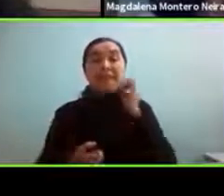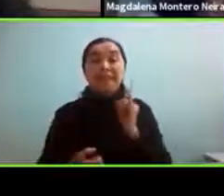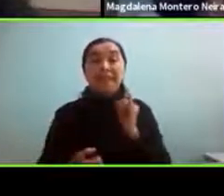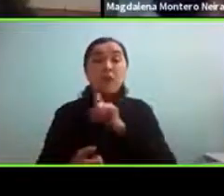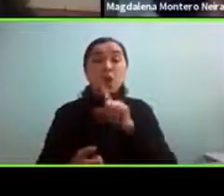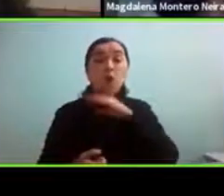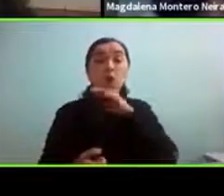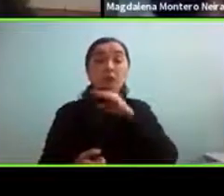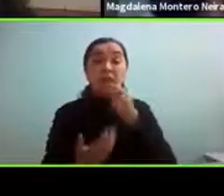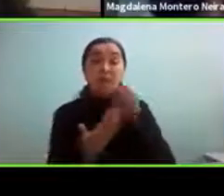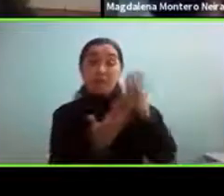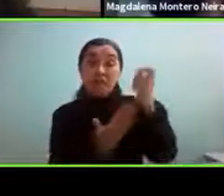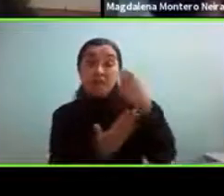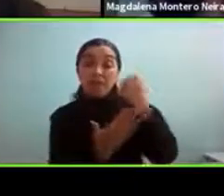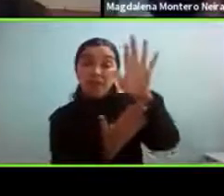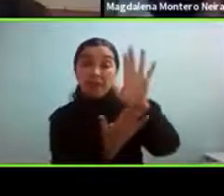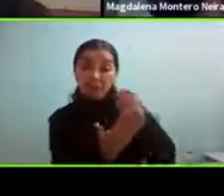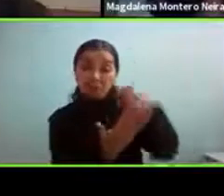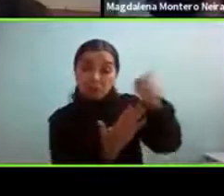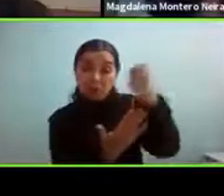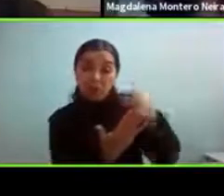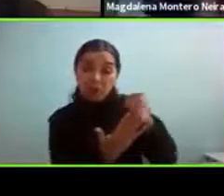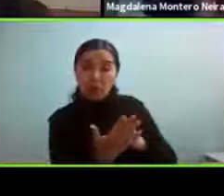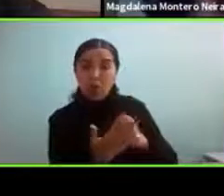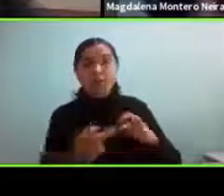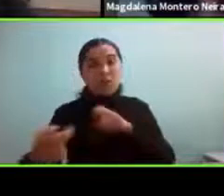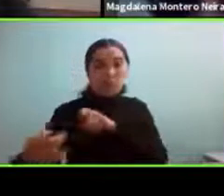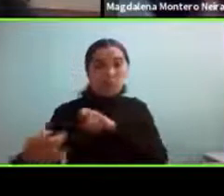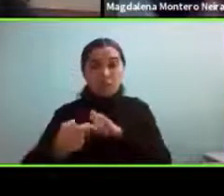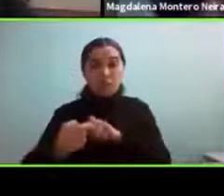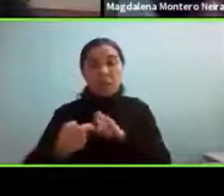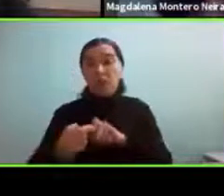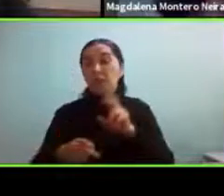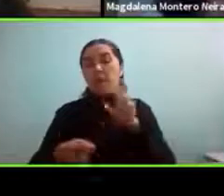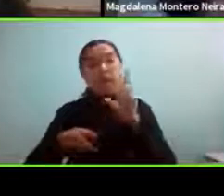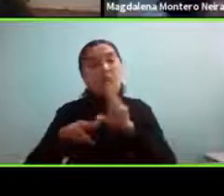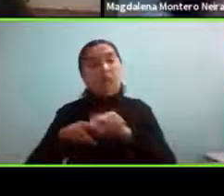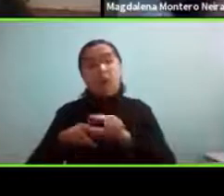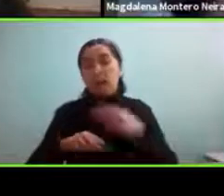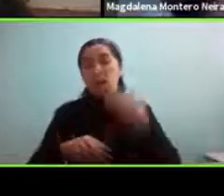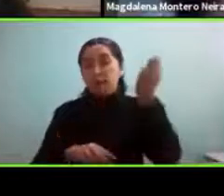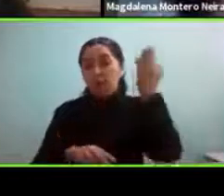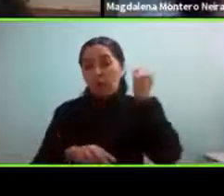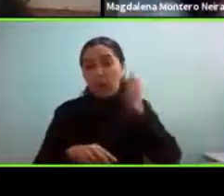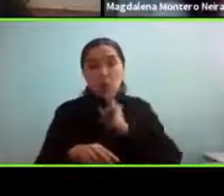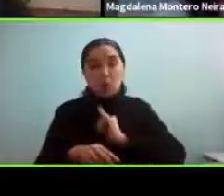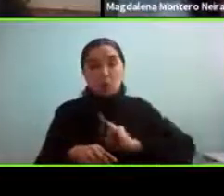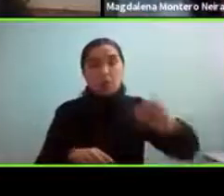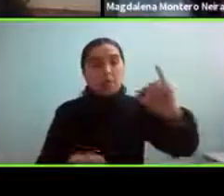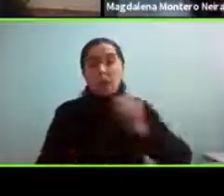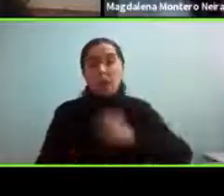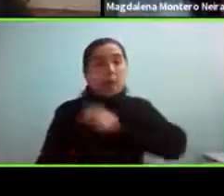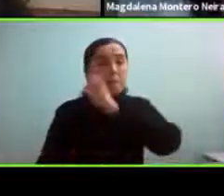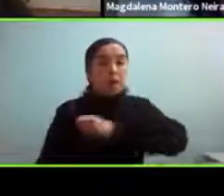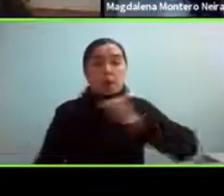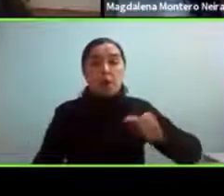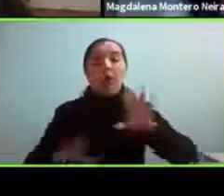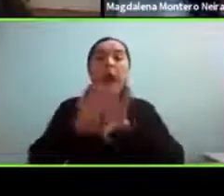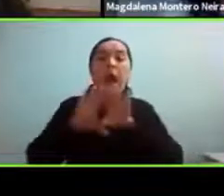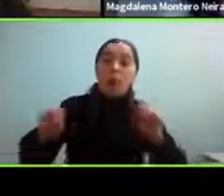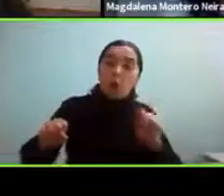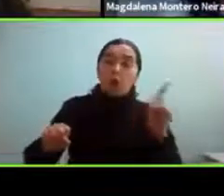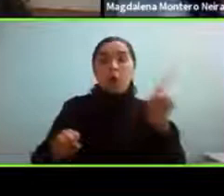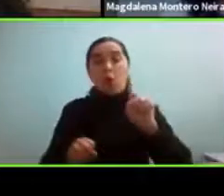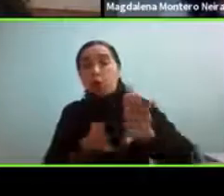es un debate bastante antiguo en el que yo creo que uno siempre ha encontrado muchísimas posiciones profesionales